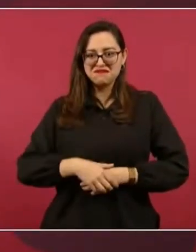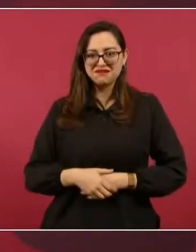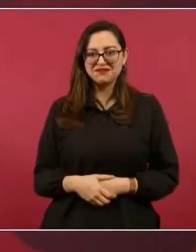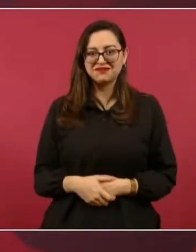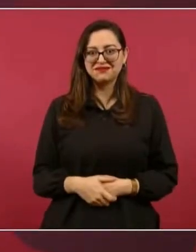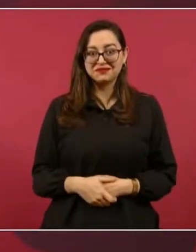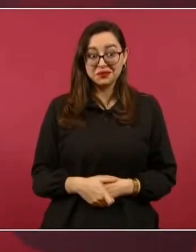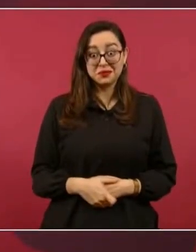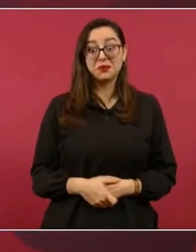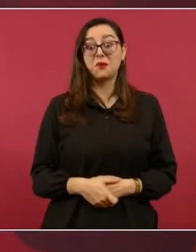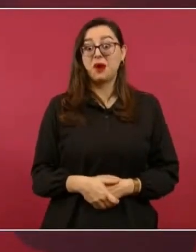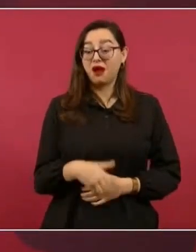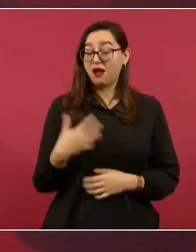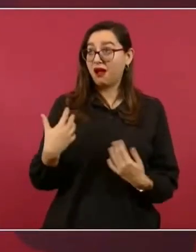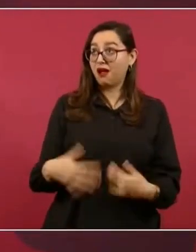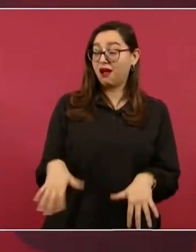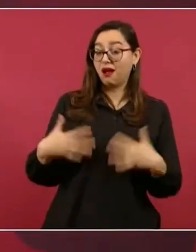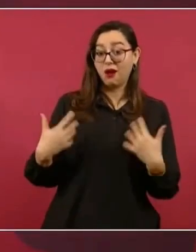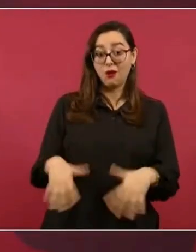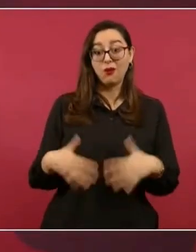uno. categoría 1.